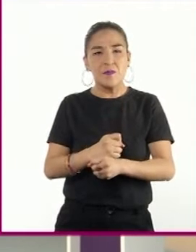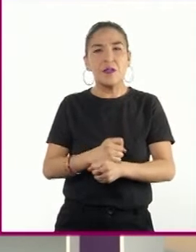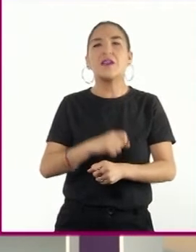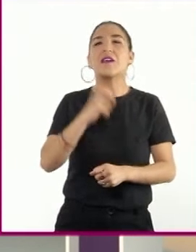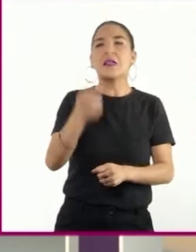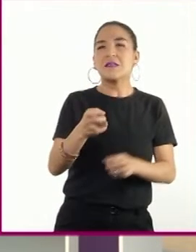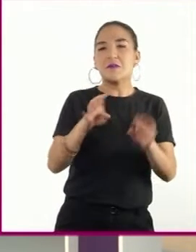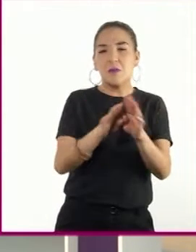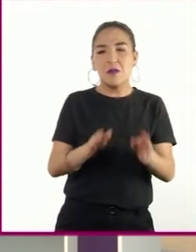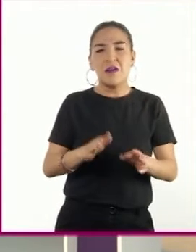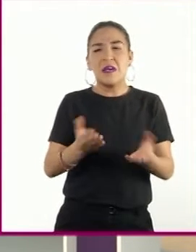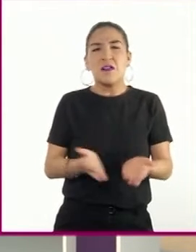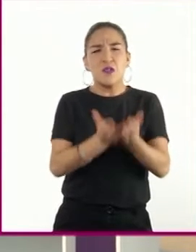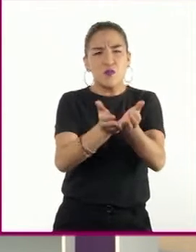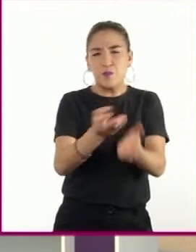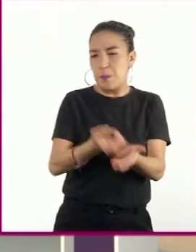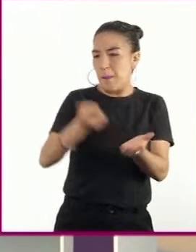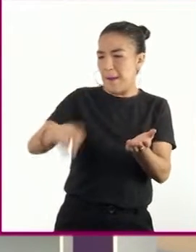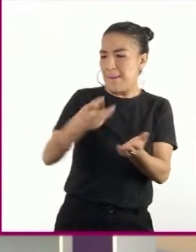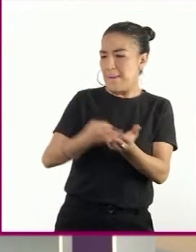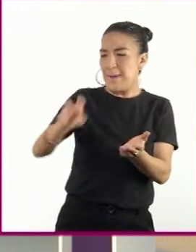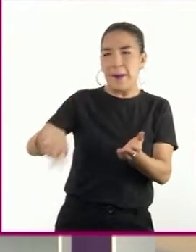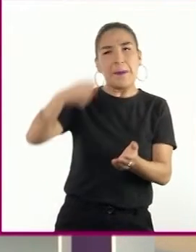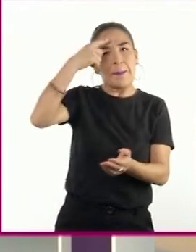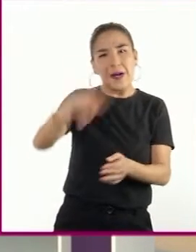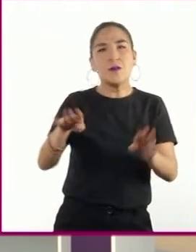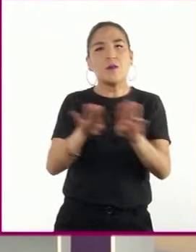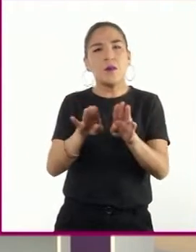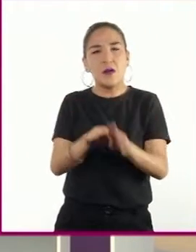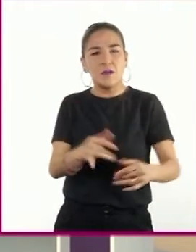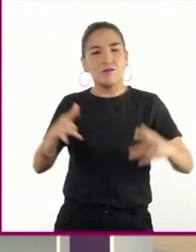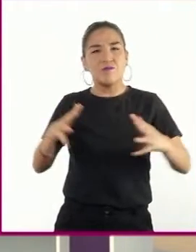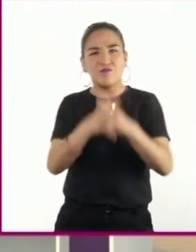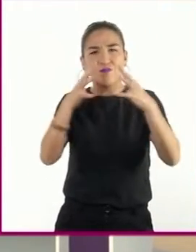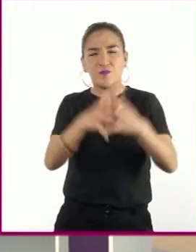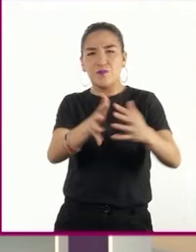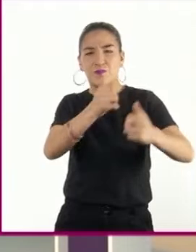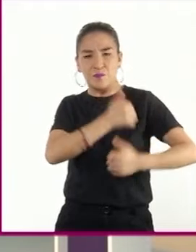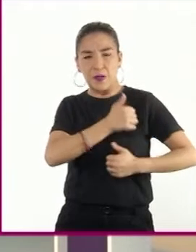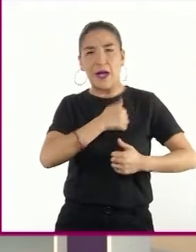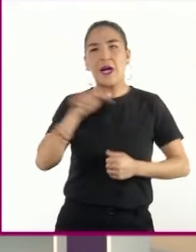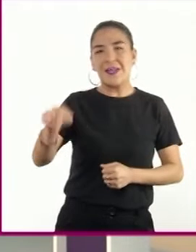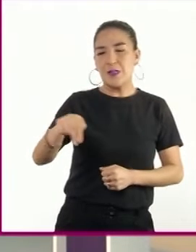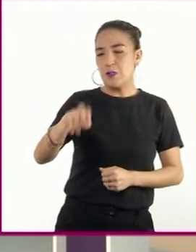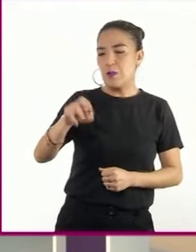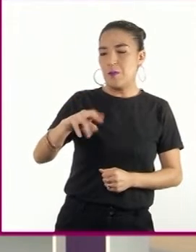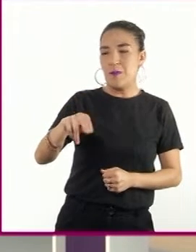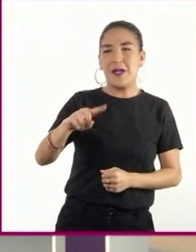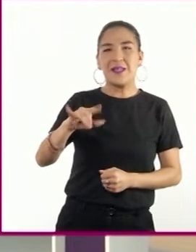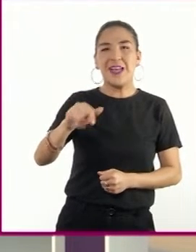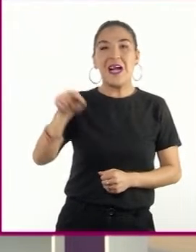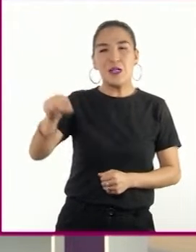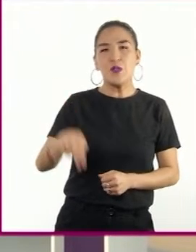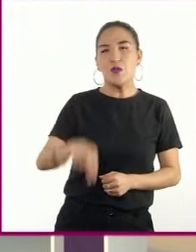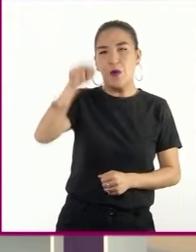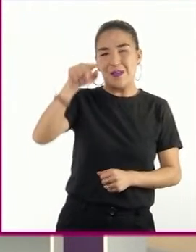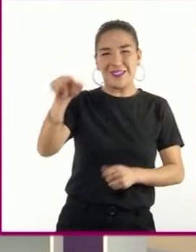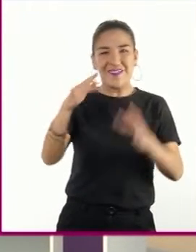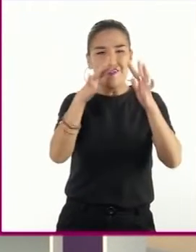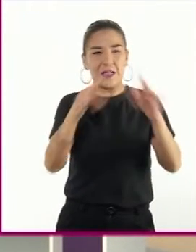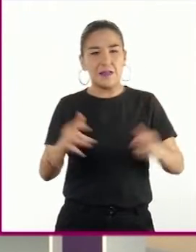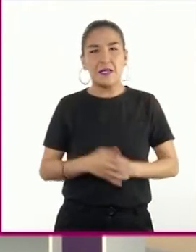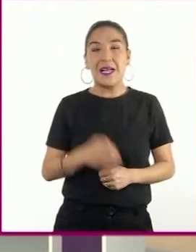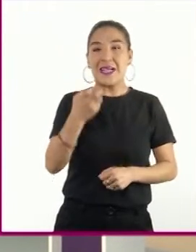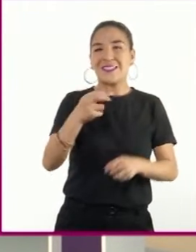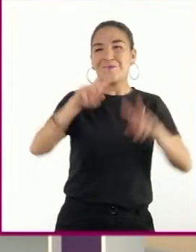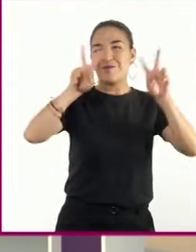desembarco definitivo de las fuerzas aliadas en Normandía, al norte de Francia, hecho conocido como el Día